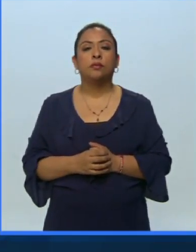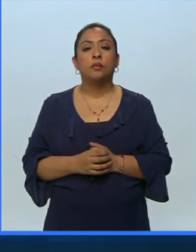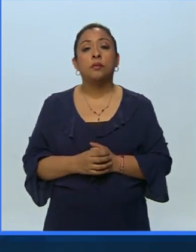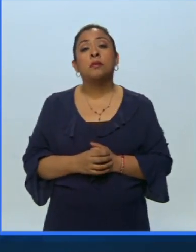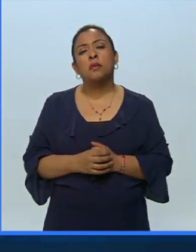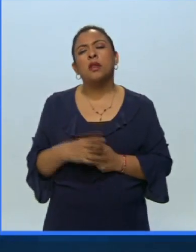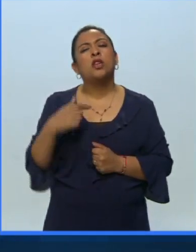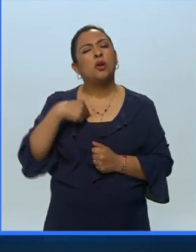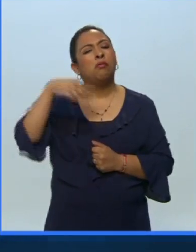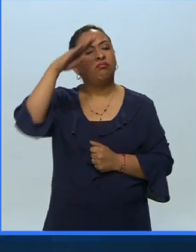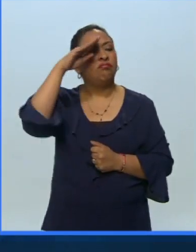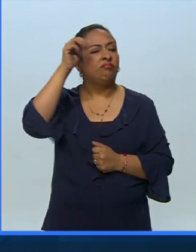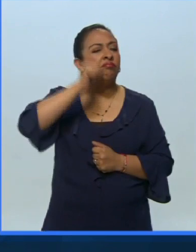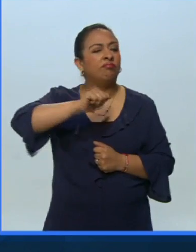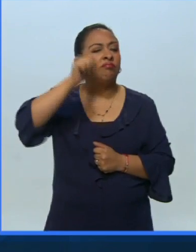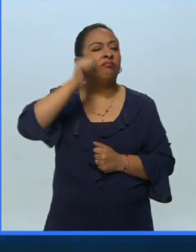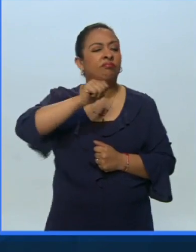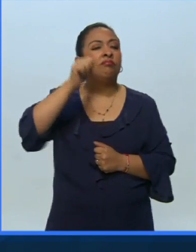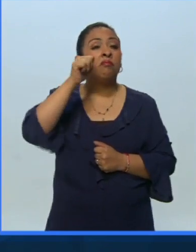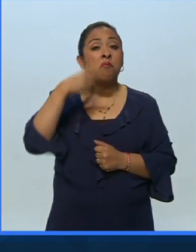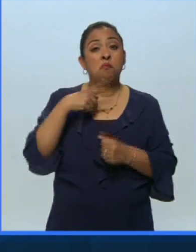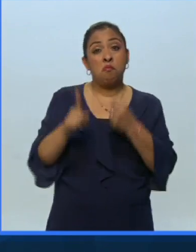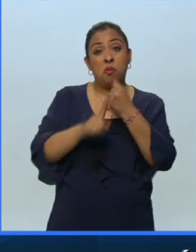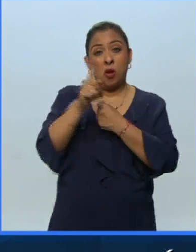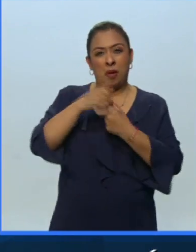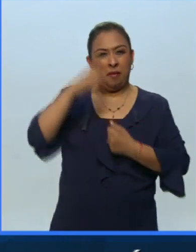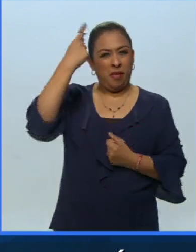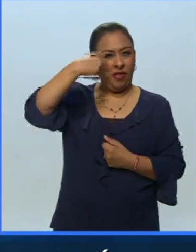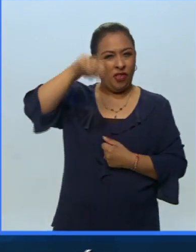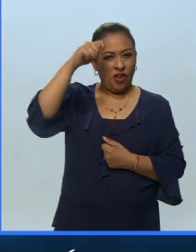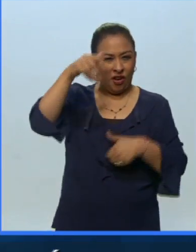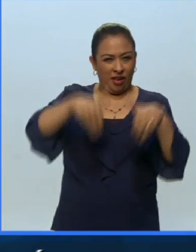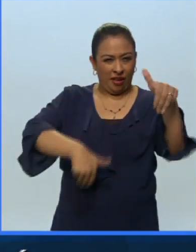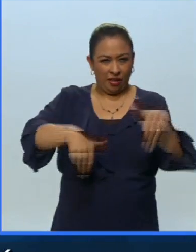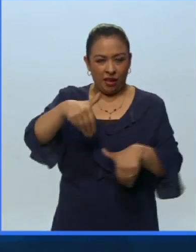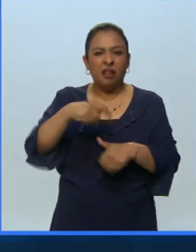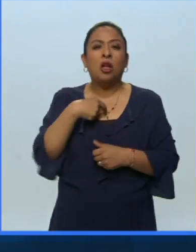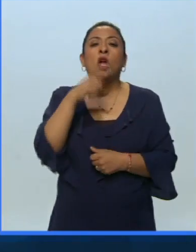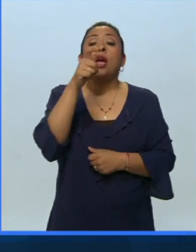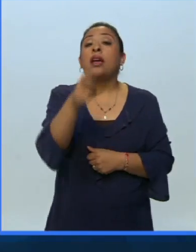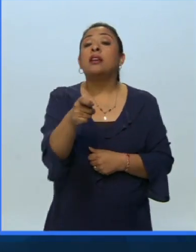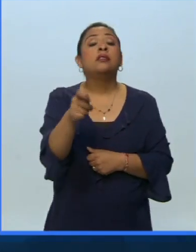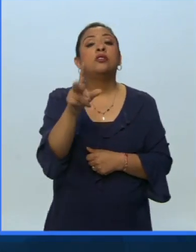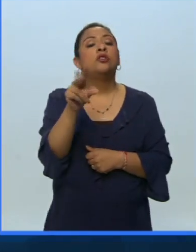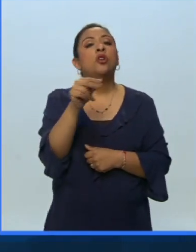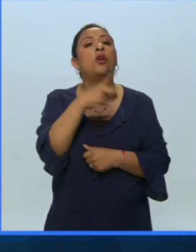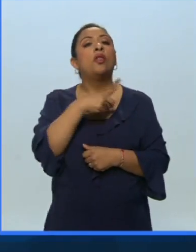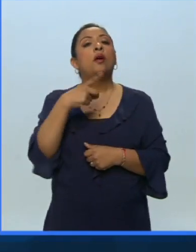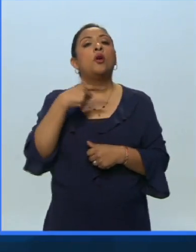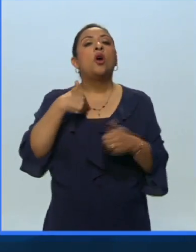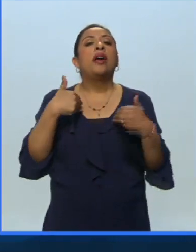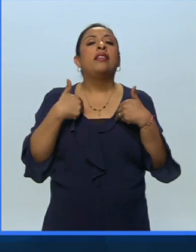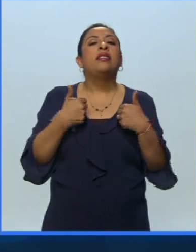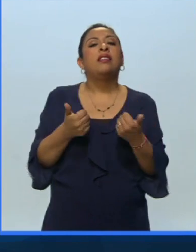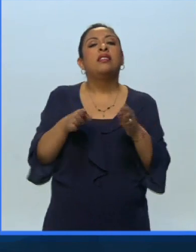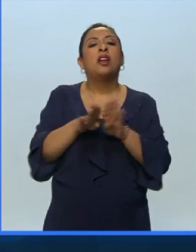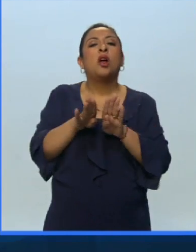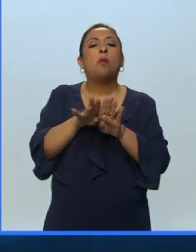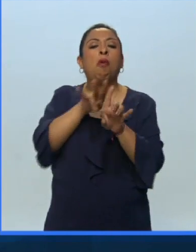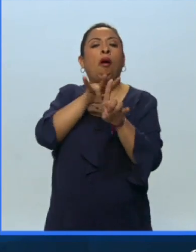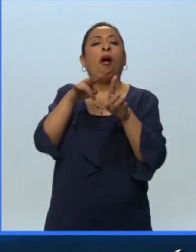Yo siempre he pensado que el problema con la teoría teatral es que no debe entenderse como una preceptiva.